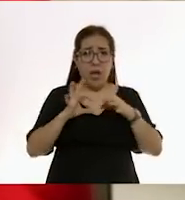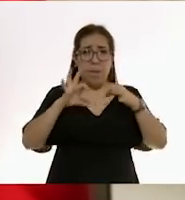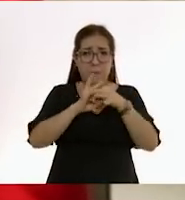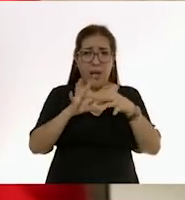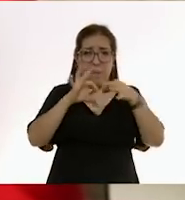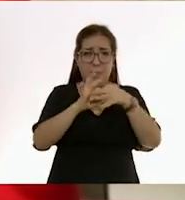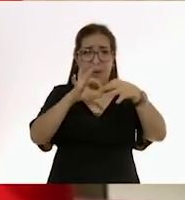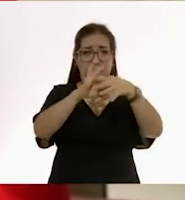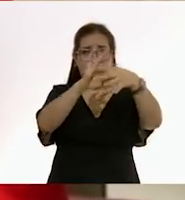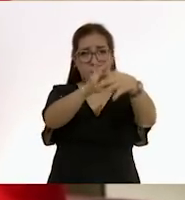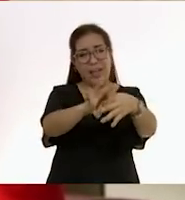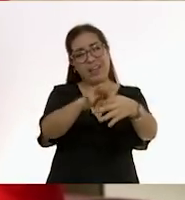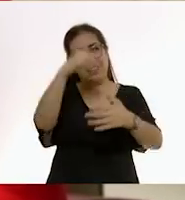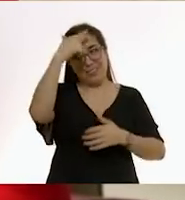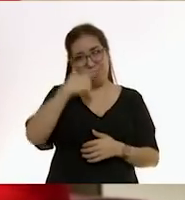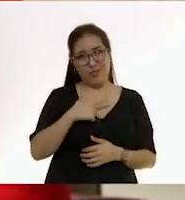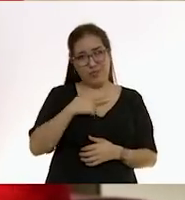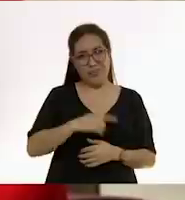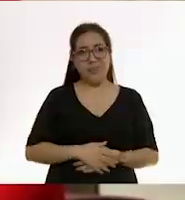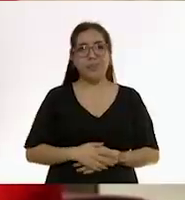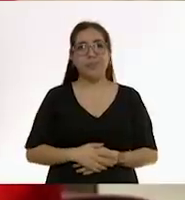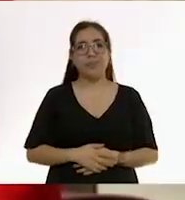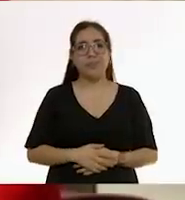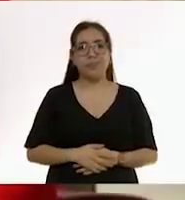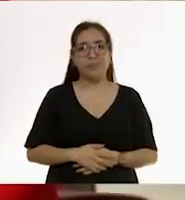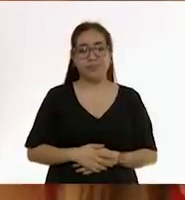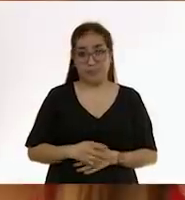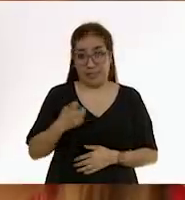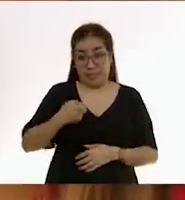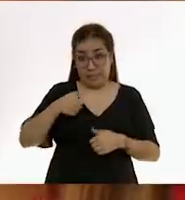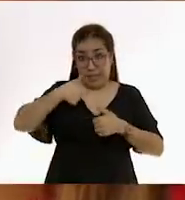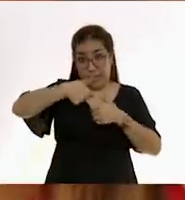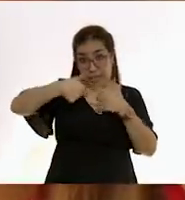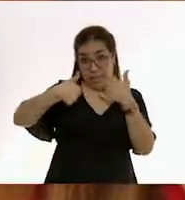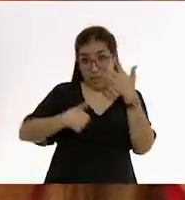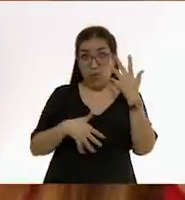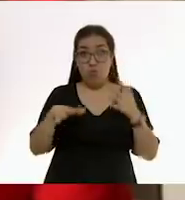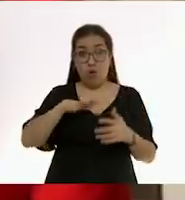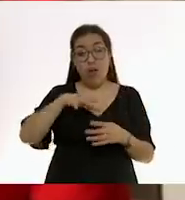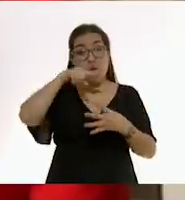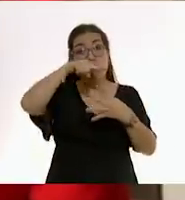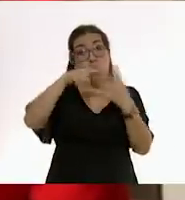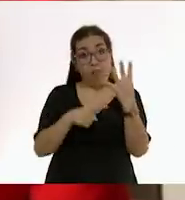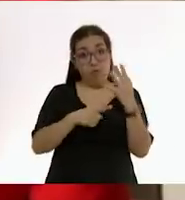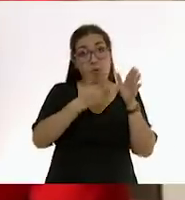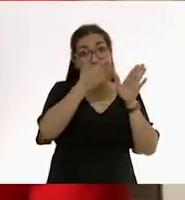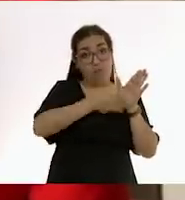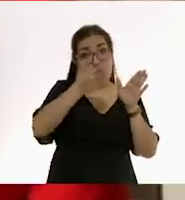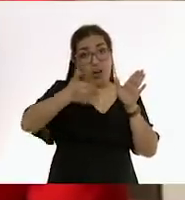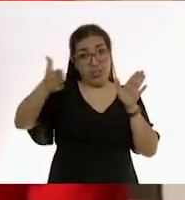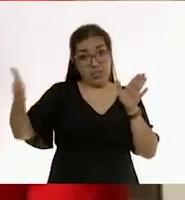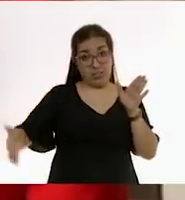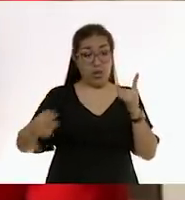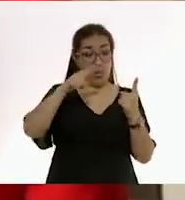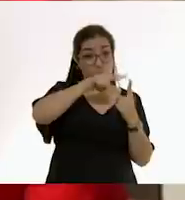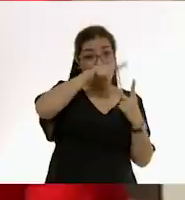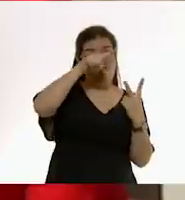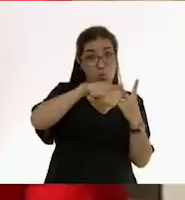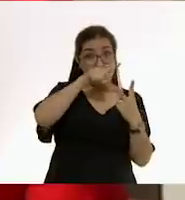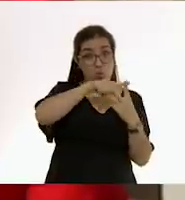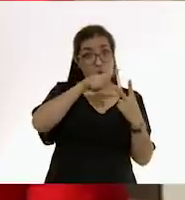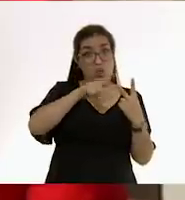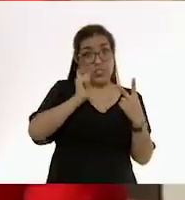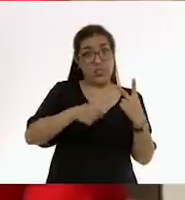otro y otro a lo largo de la noche. Cada uno de los ciclos está formado de cuatro fases. La fase uno y la fase dos son de